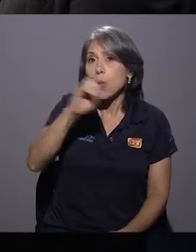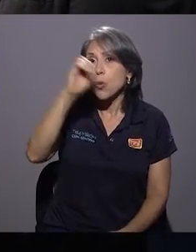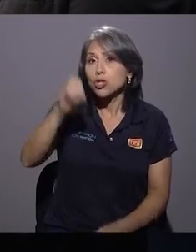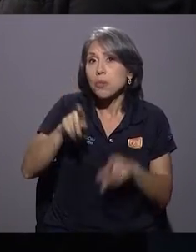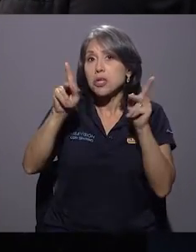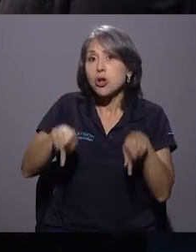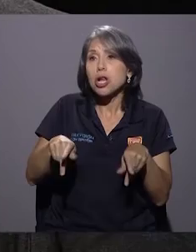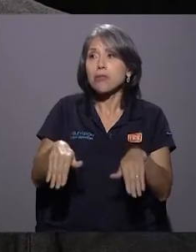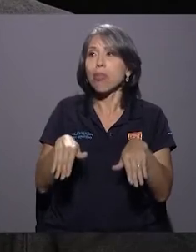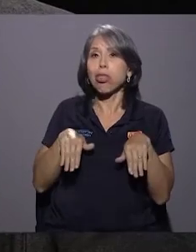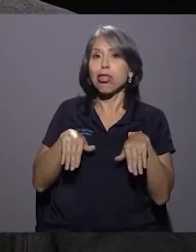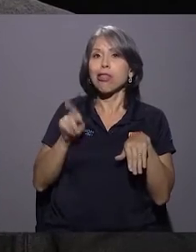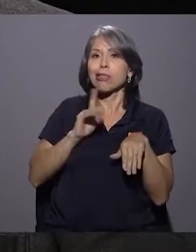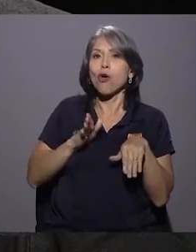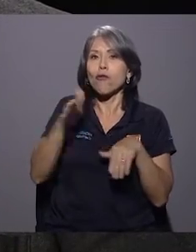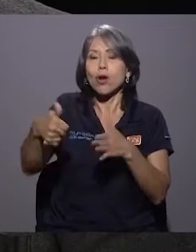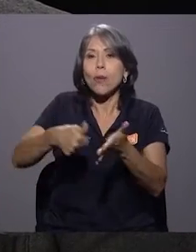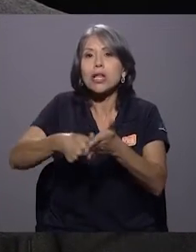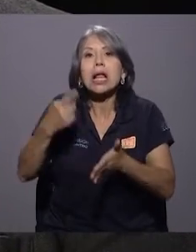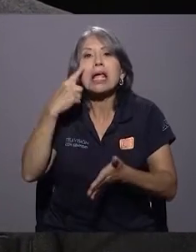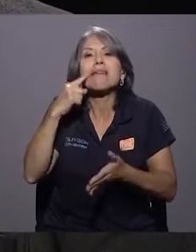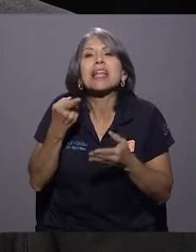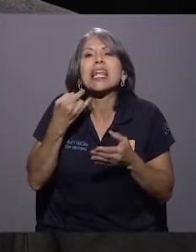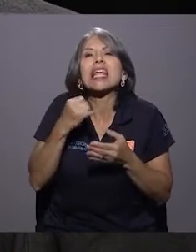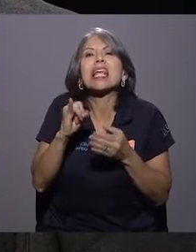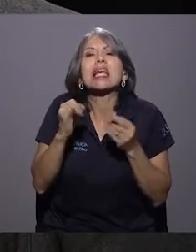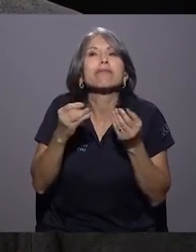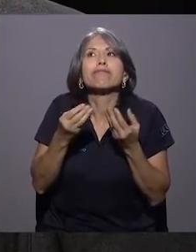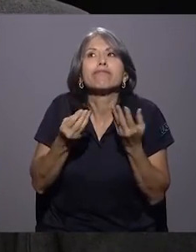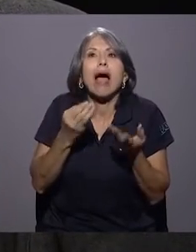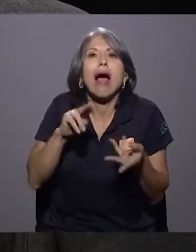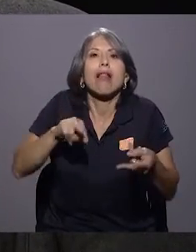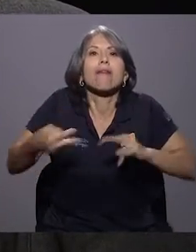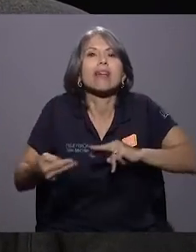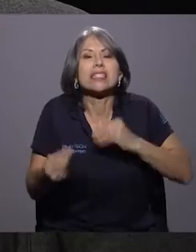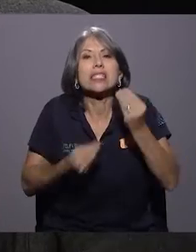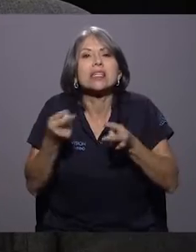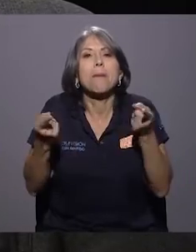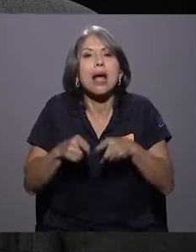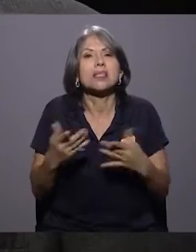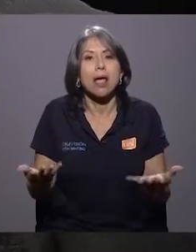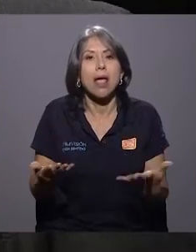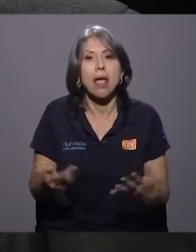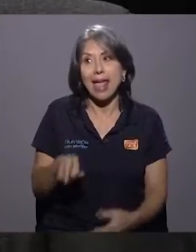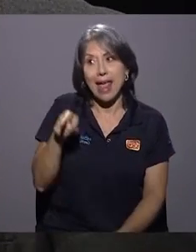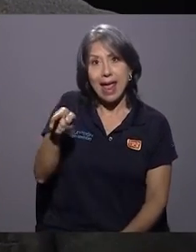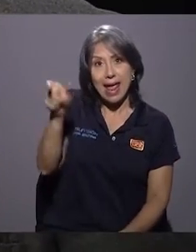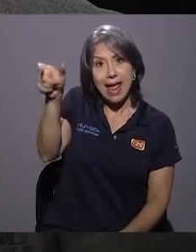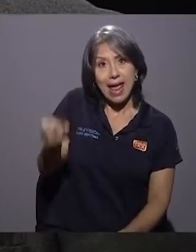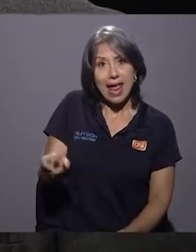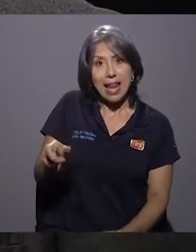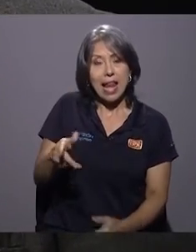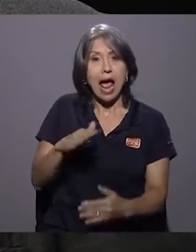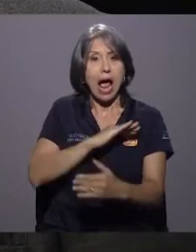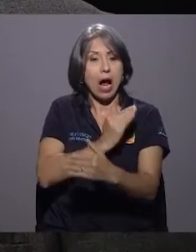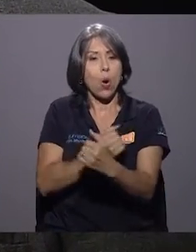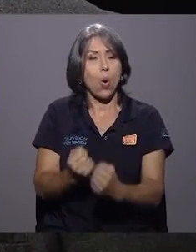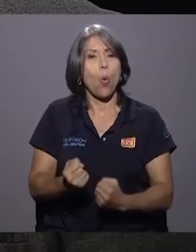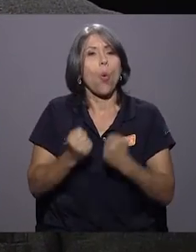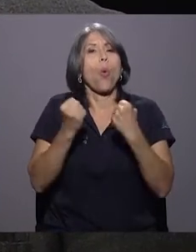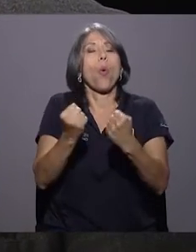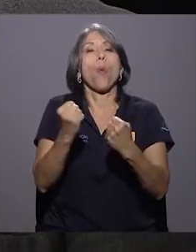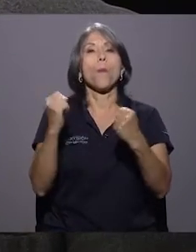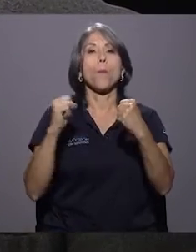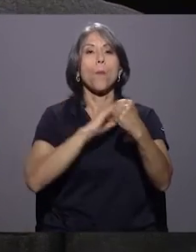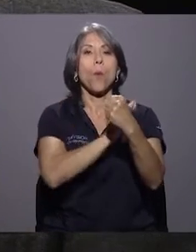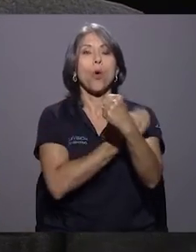ciudadanos no fueron a votar. Habría que ver qué pasaría si fuera al revés. Él, digamos, ha consolidado un poder político desde la alcaldía de